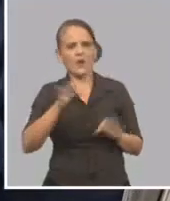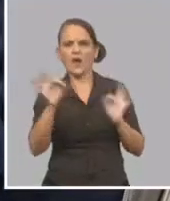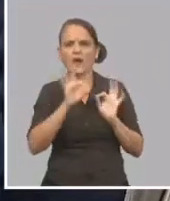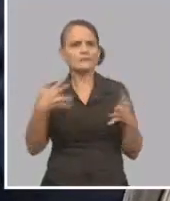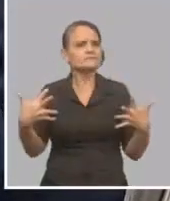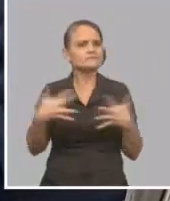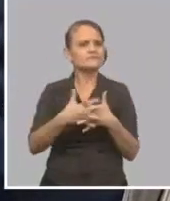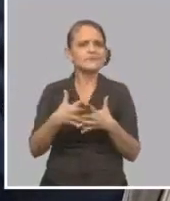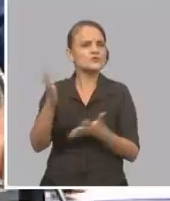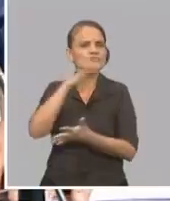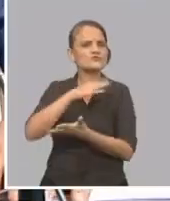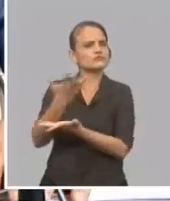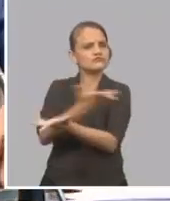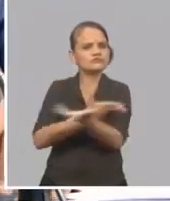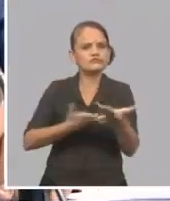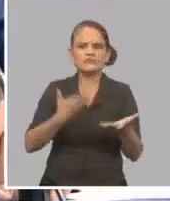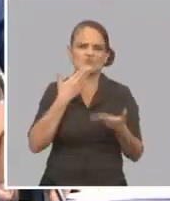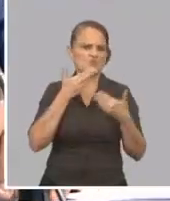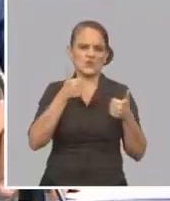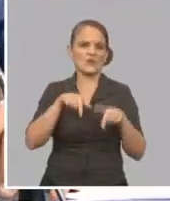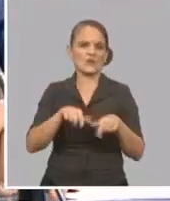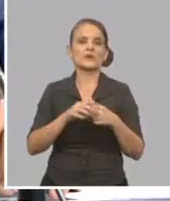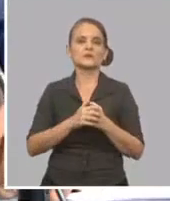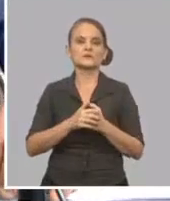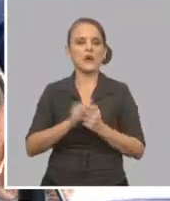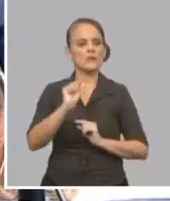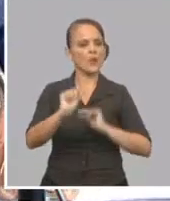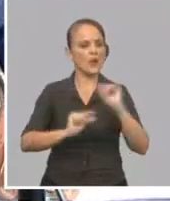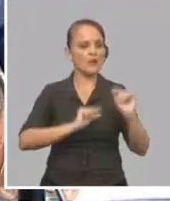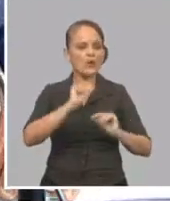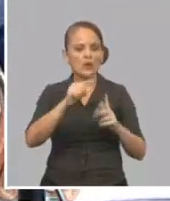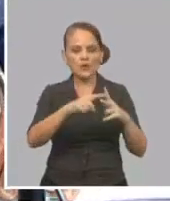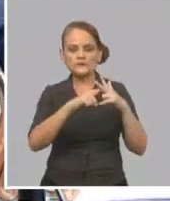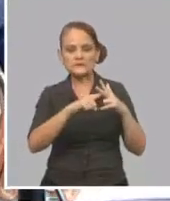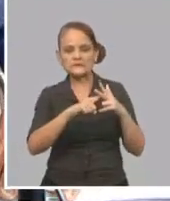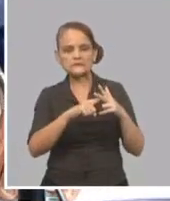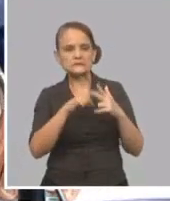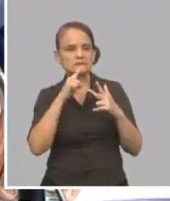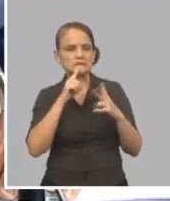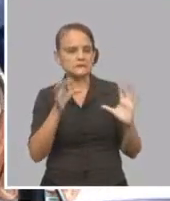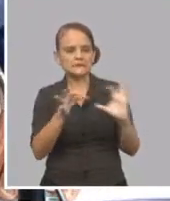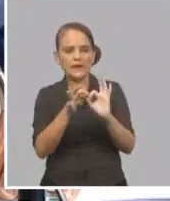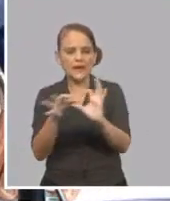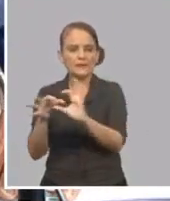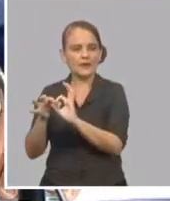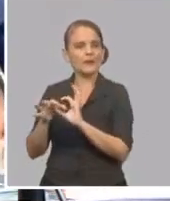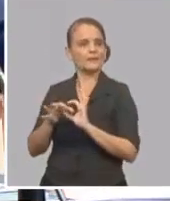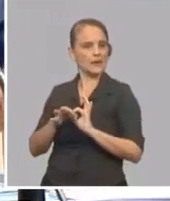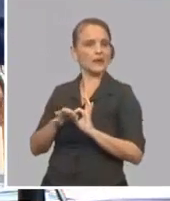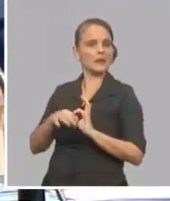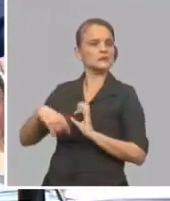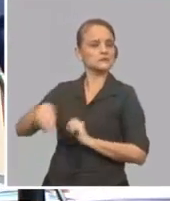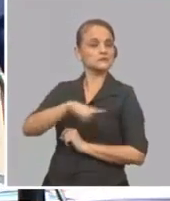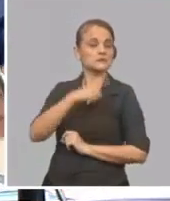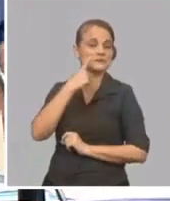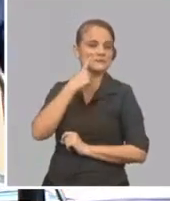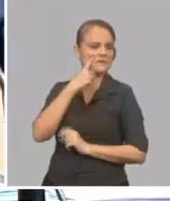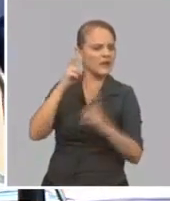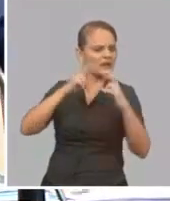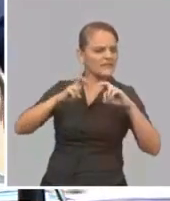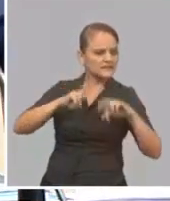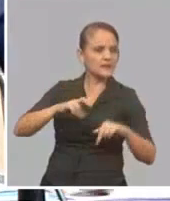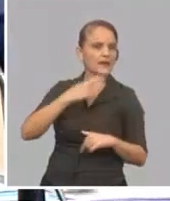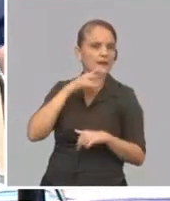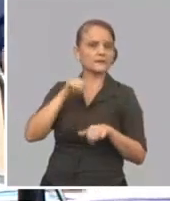diferentes razones estamos quitando toda esa barrera. Todas esas barreras las estamos evaluando, revisando.